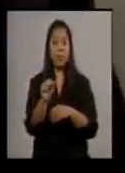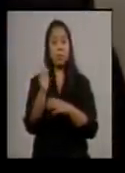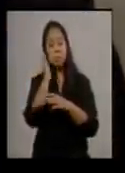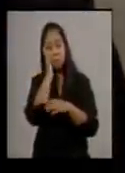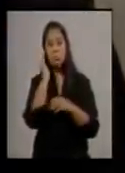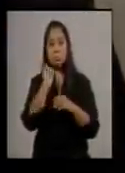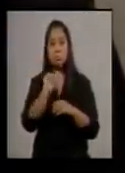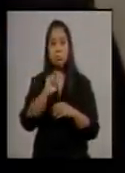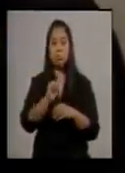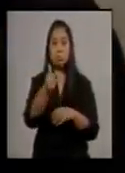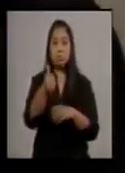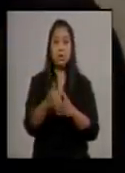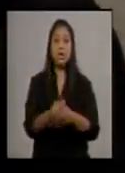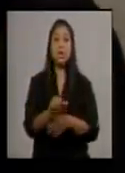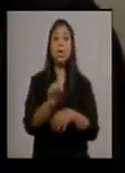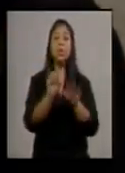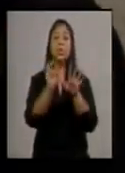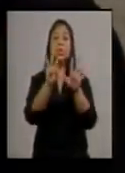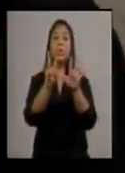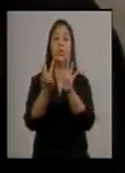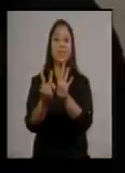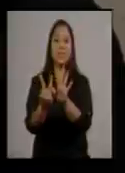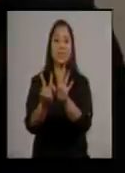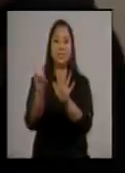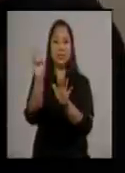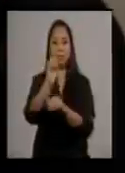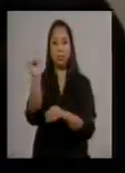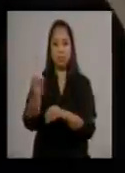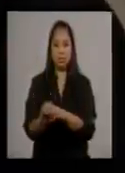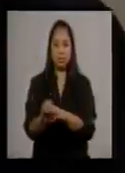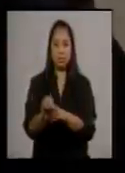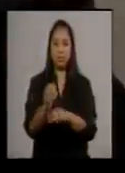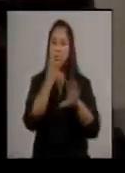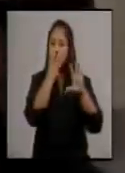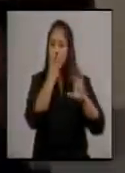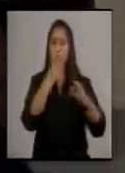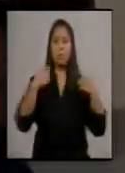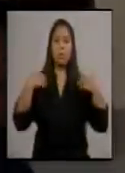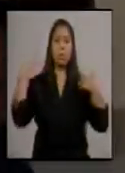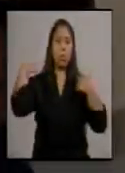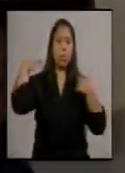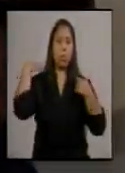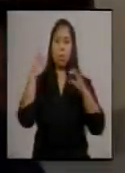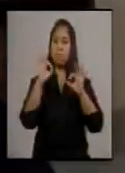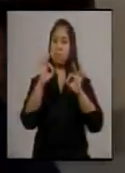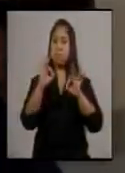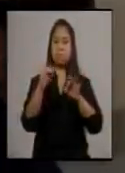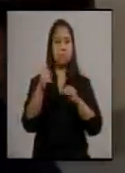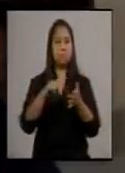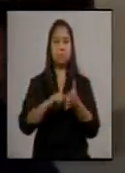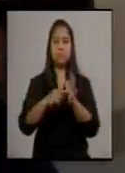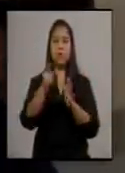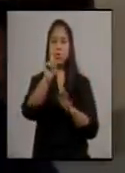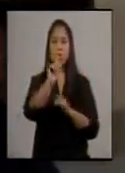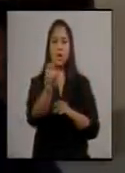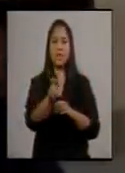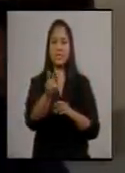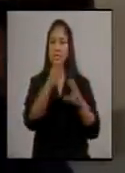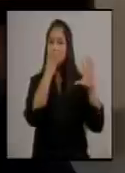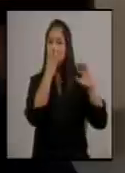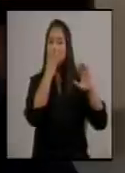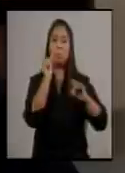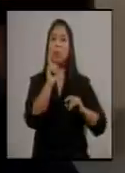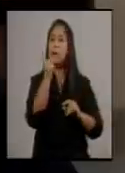Tengo un 97% de saturación, que es muy buena, un 94% de